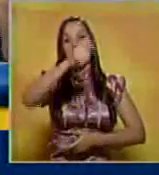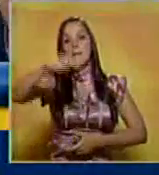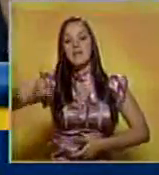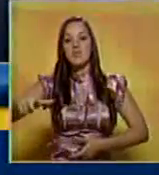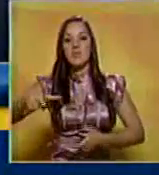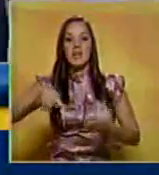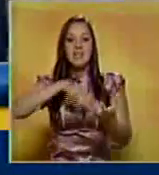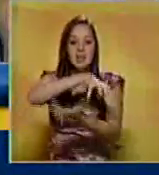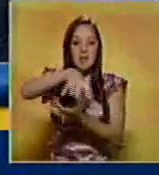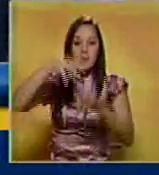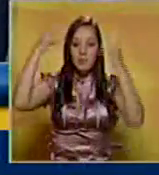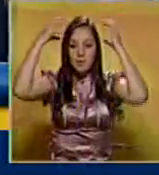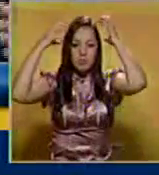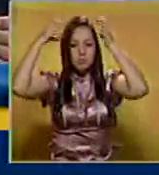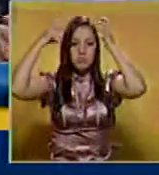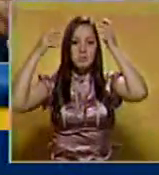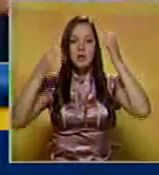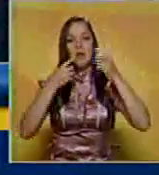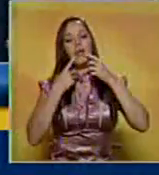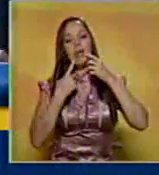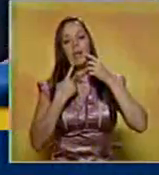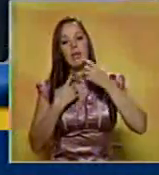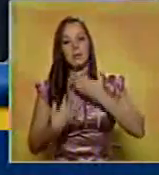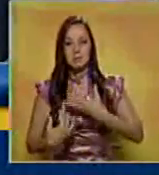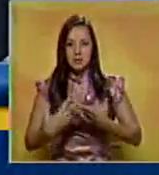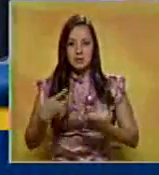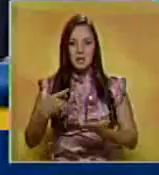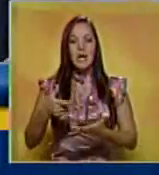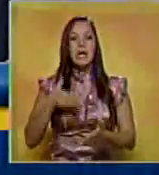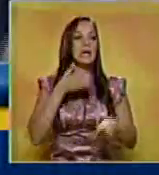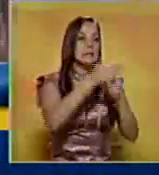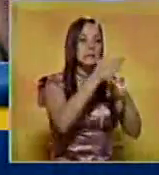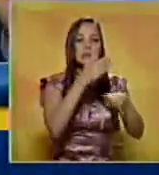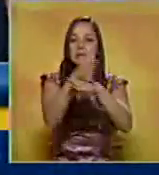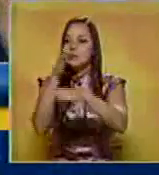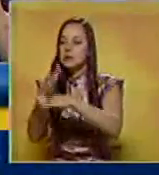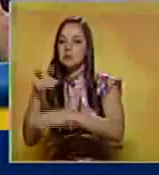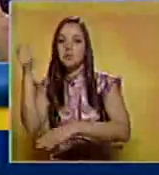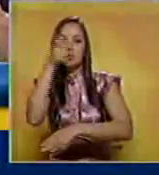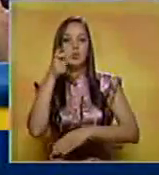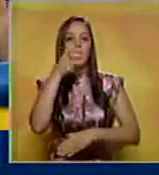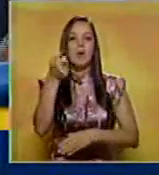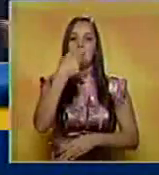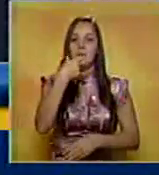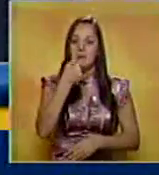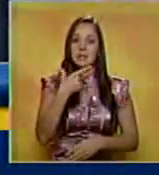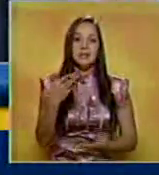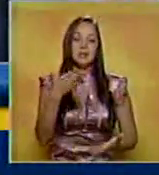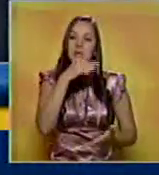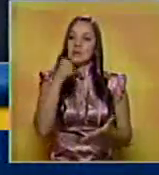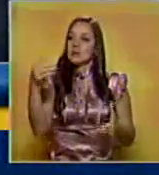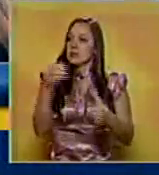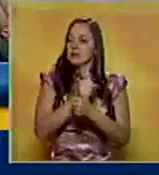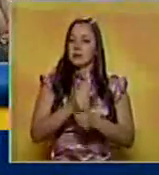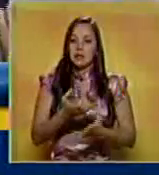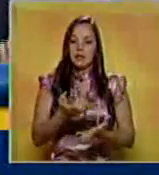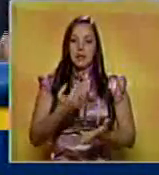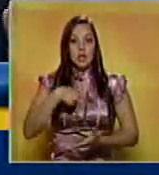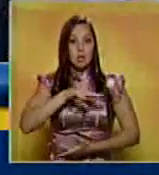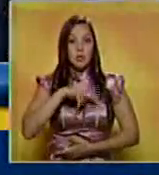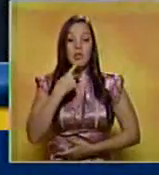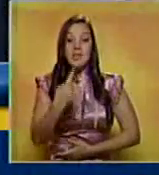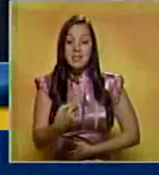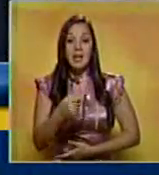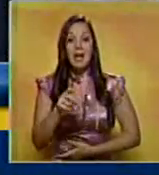cerebral, lo que era la epilepsia, bueno, andaban en farmacia en farmacia para conseguir medicamentos. Y nosotros decíamos, si el